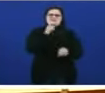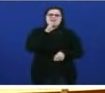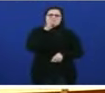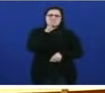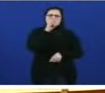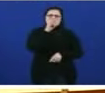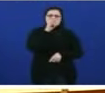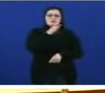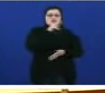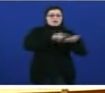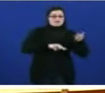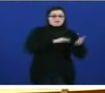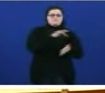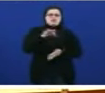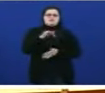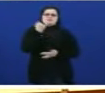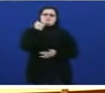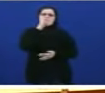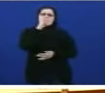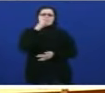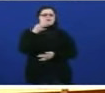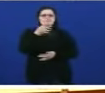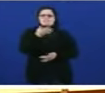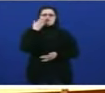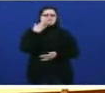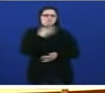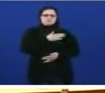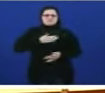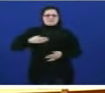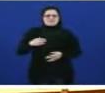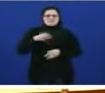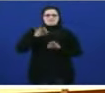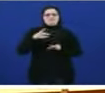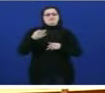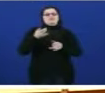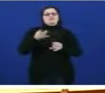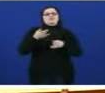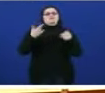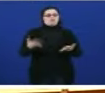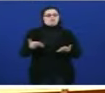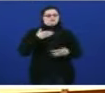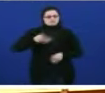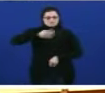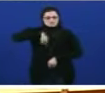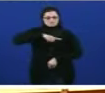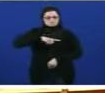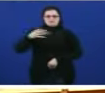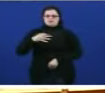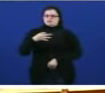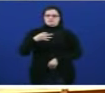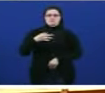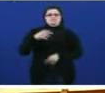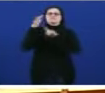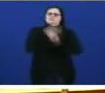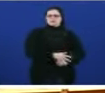idioma a Constitución impón obriga de coñecer o castelán pero non os idiomas autóctonos polo tanto hai unha discriminación caro